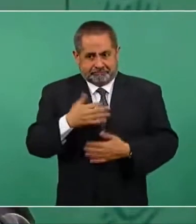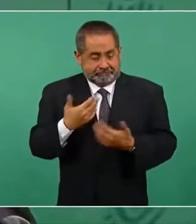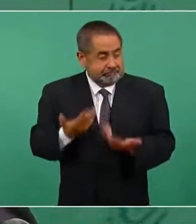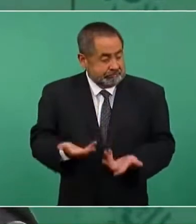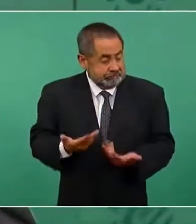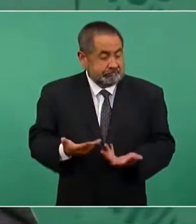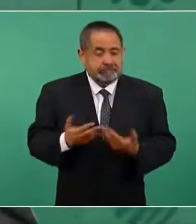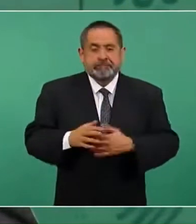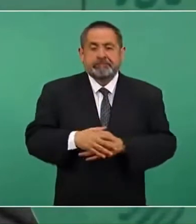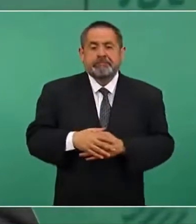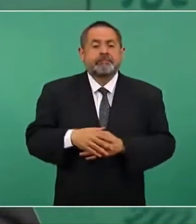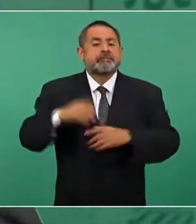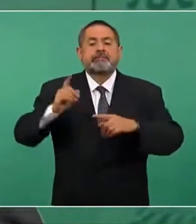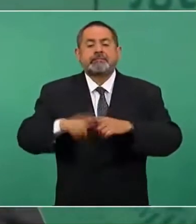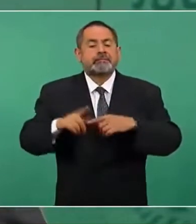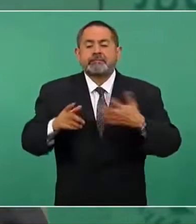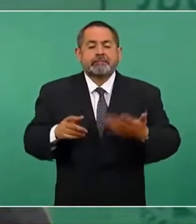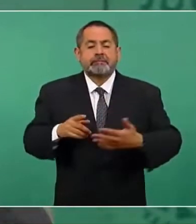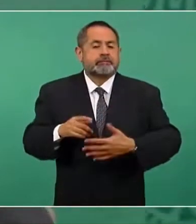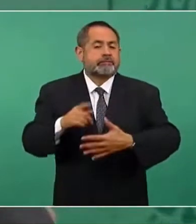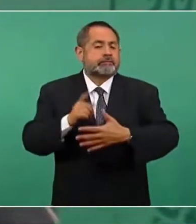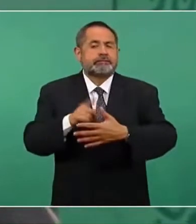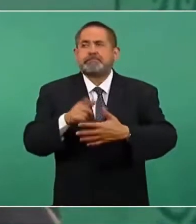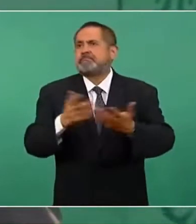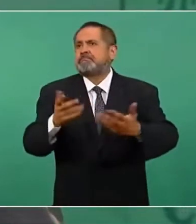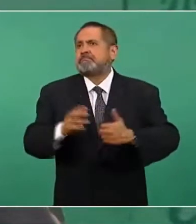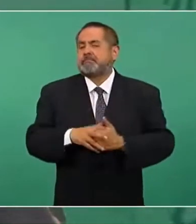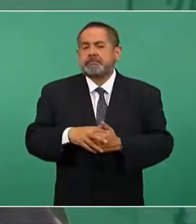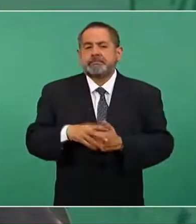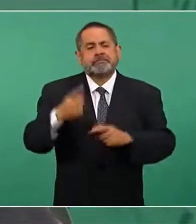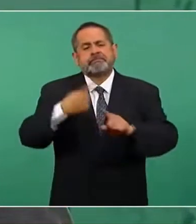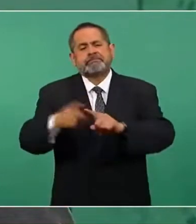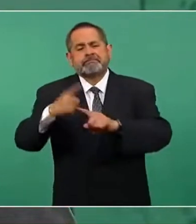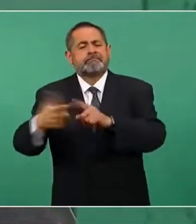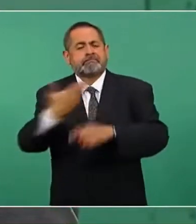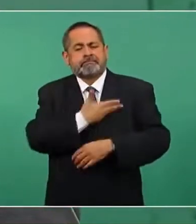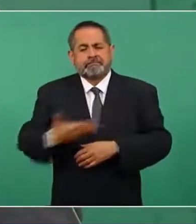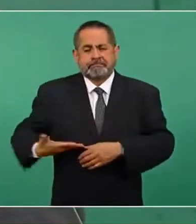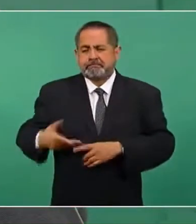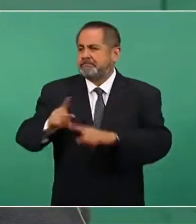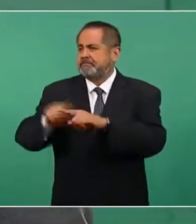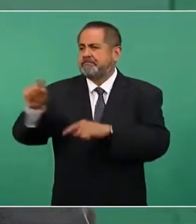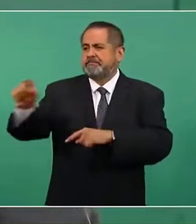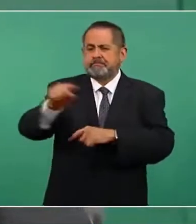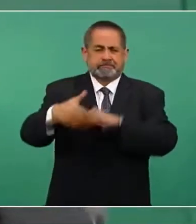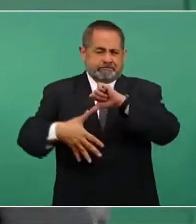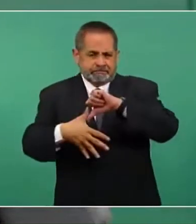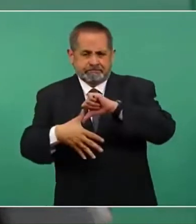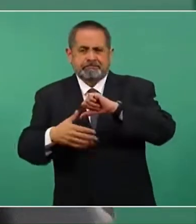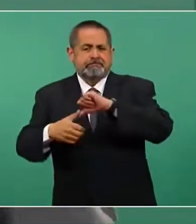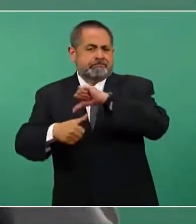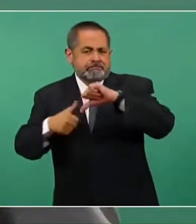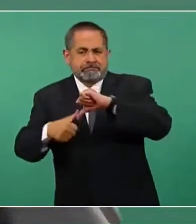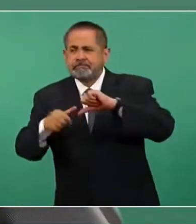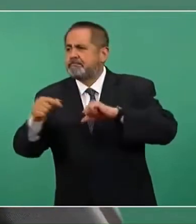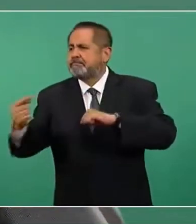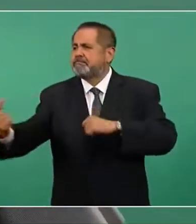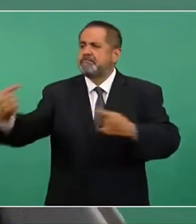la visita de presidentes de América Latina, del Caribe,